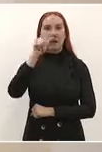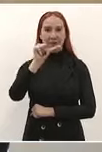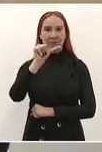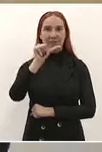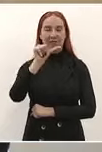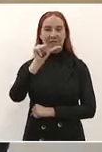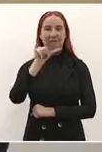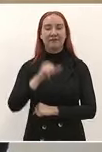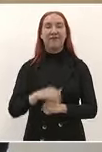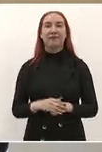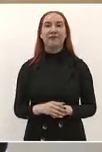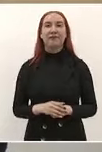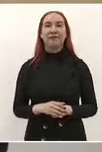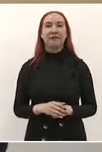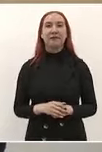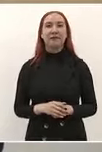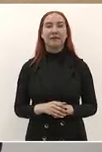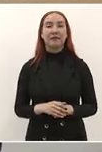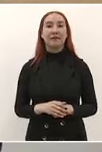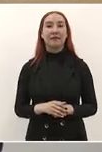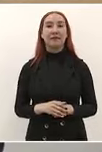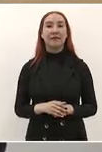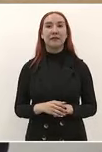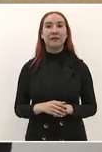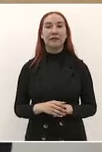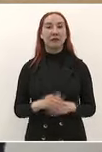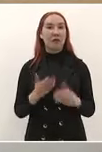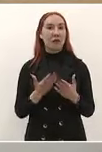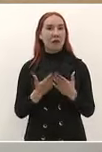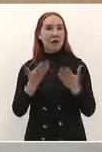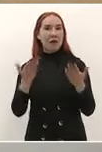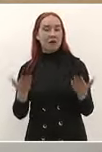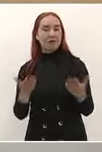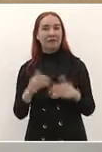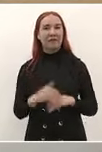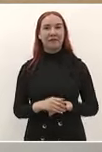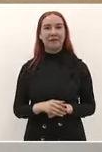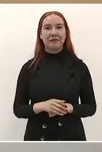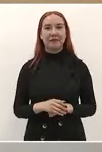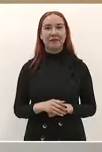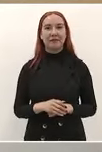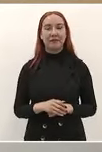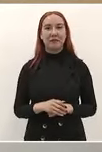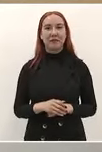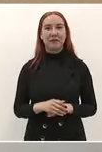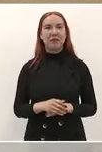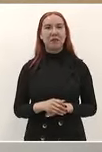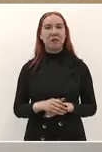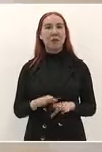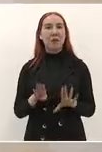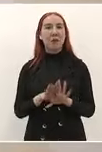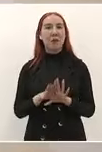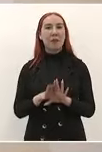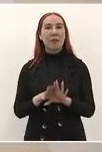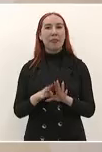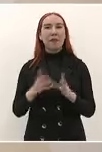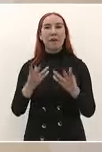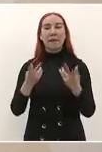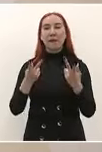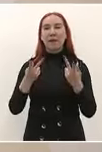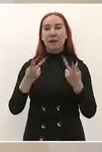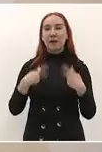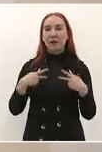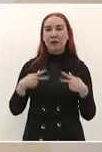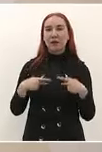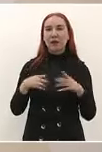los conservadores lo cuestionaban mucho y